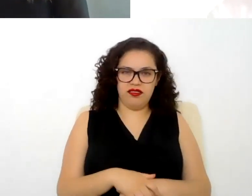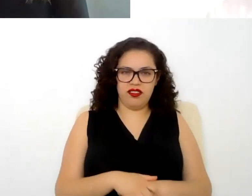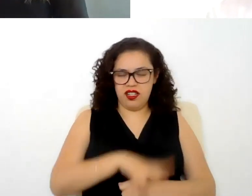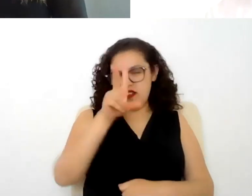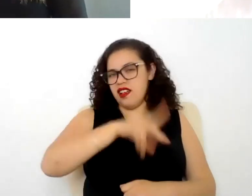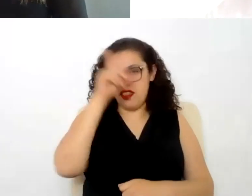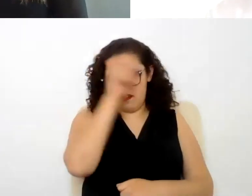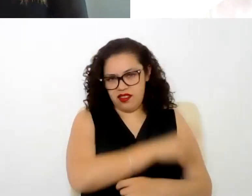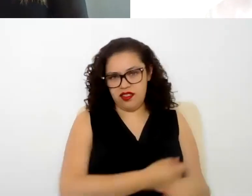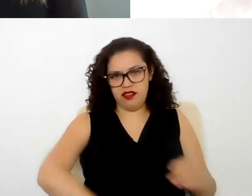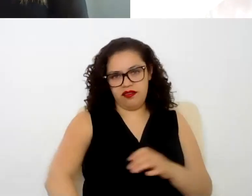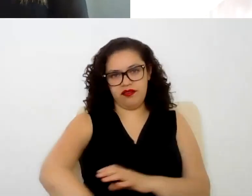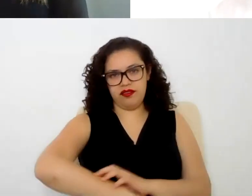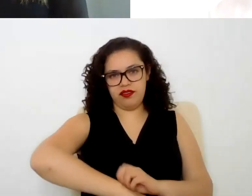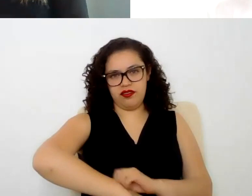complicado